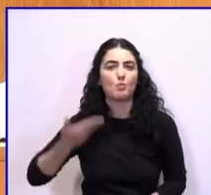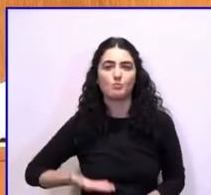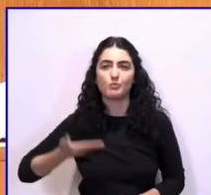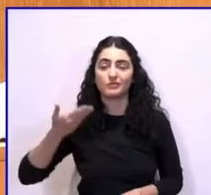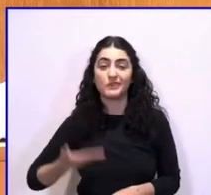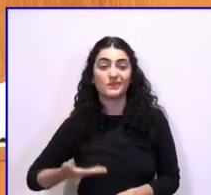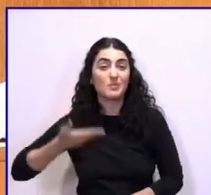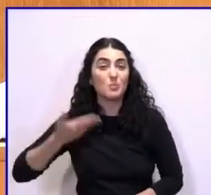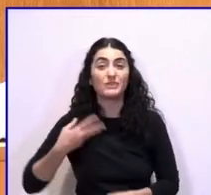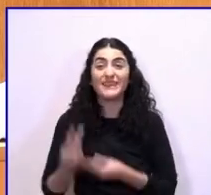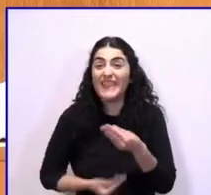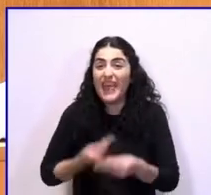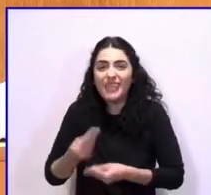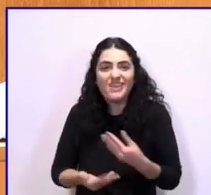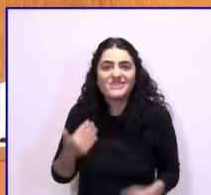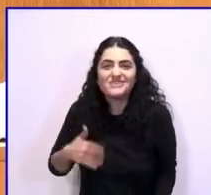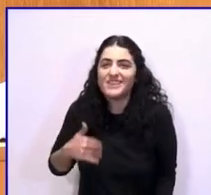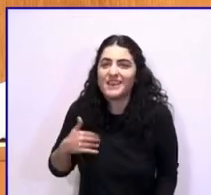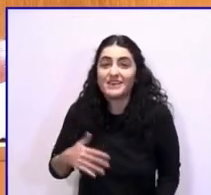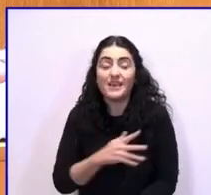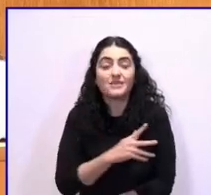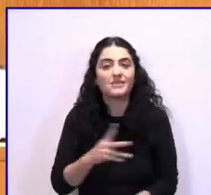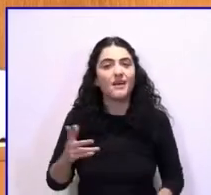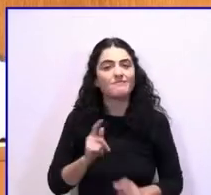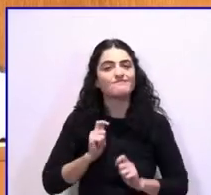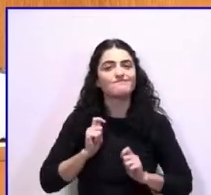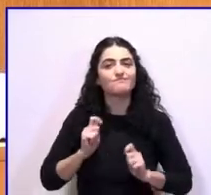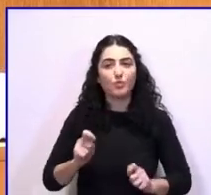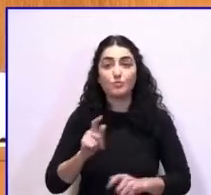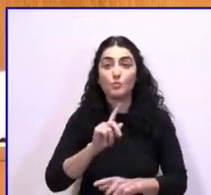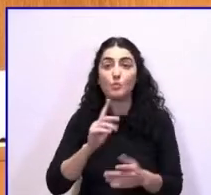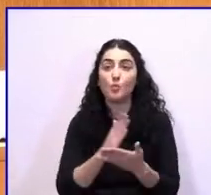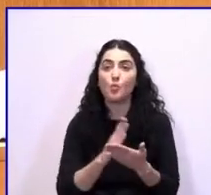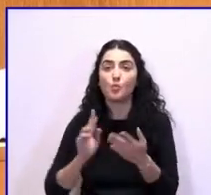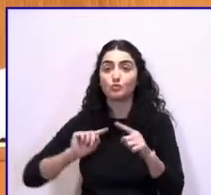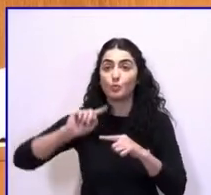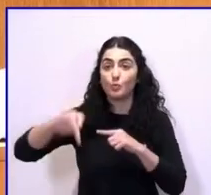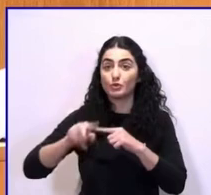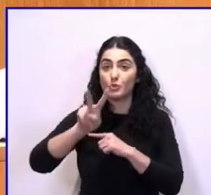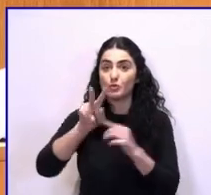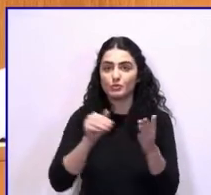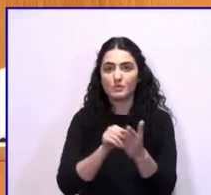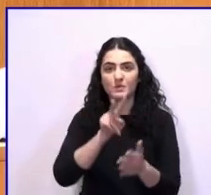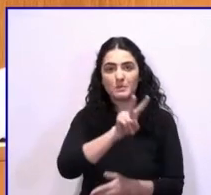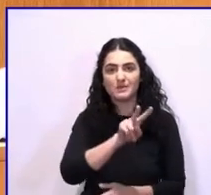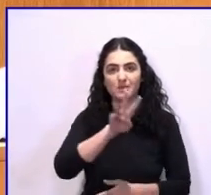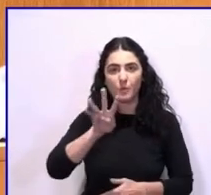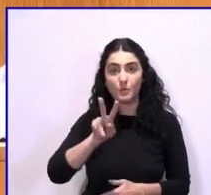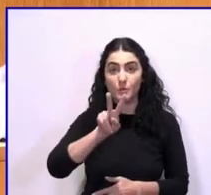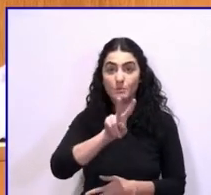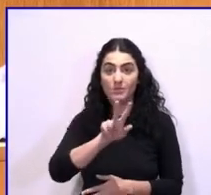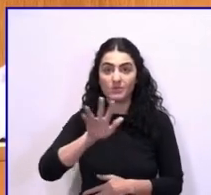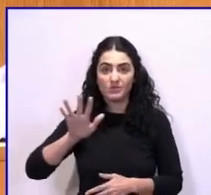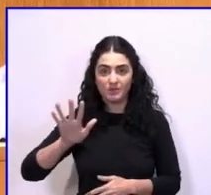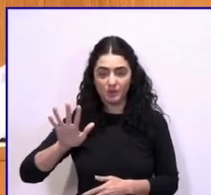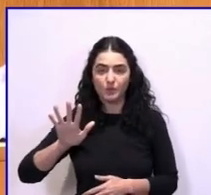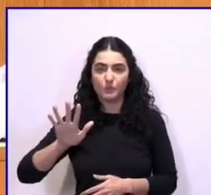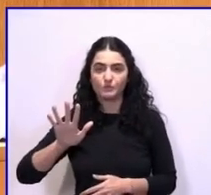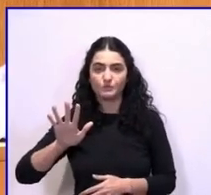es imprescindible hacerlo ya, garantizar que en el próximo curso 2024-2025 van a